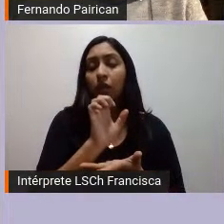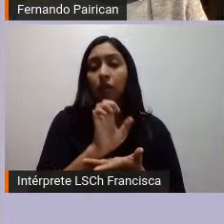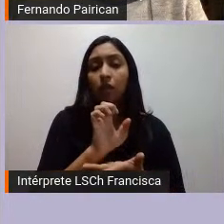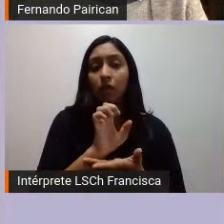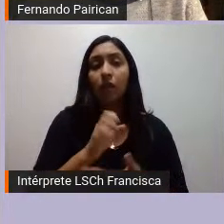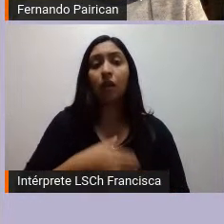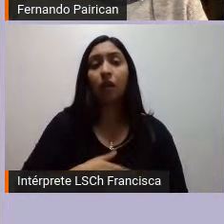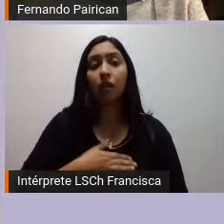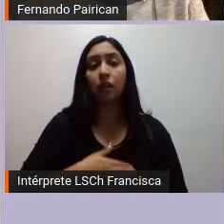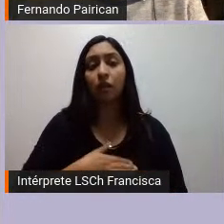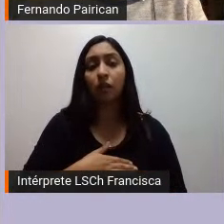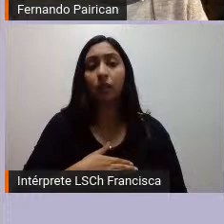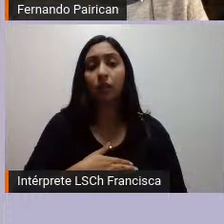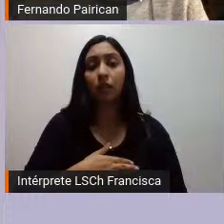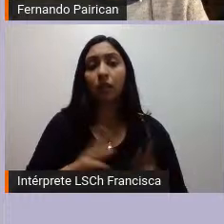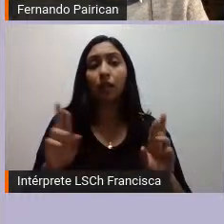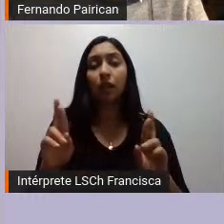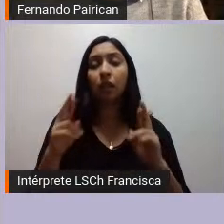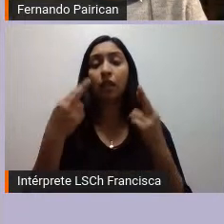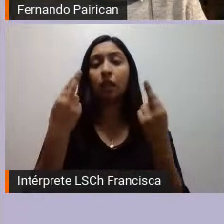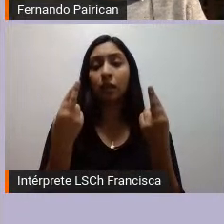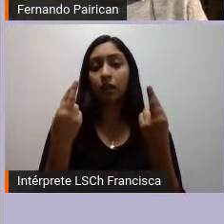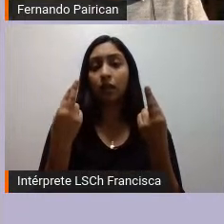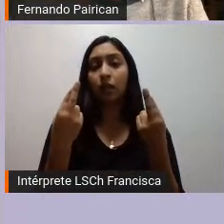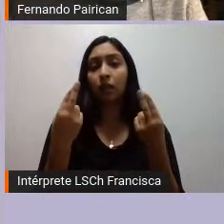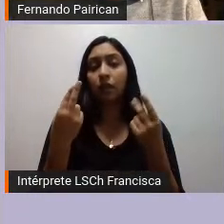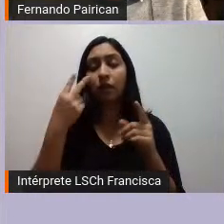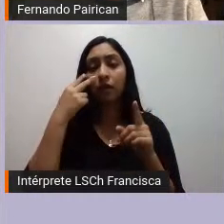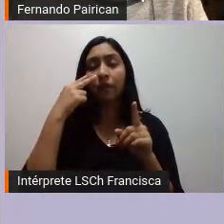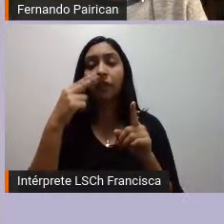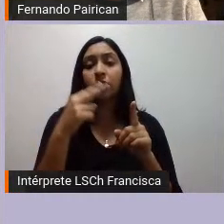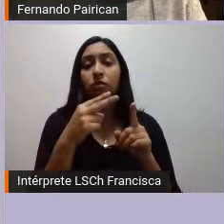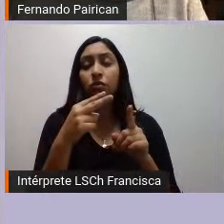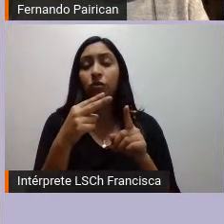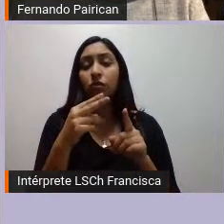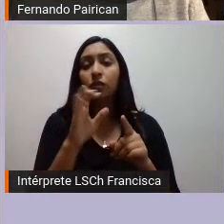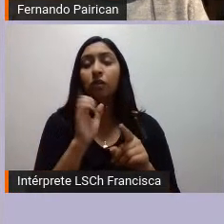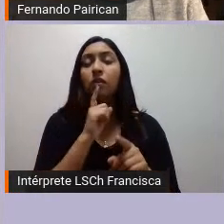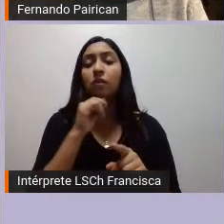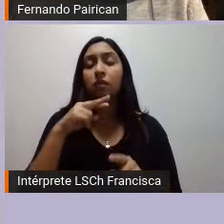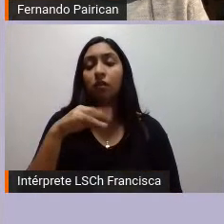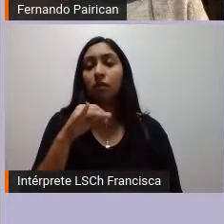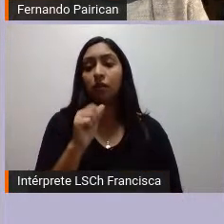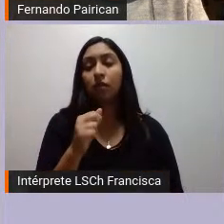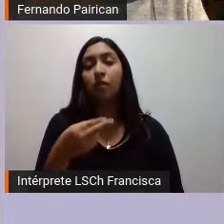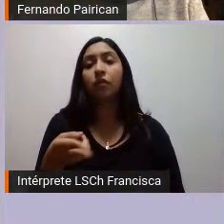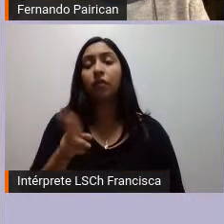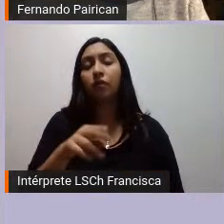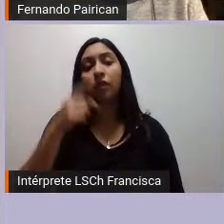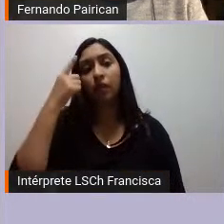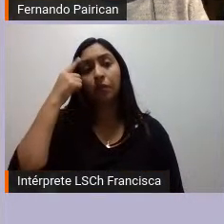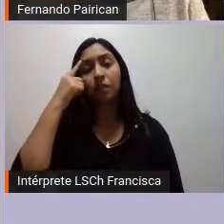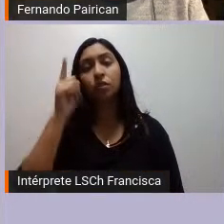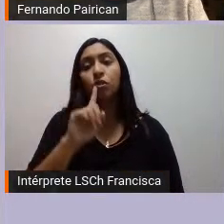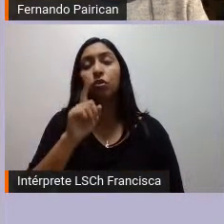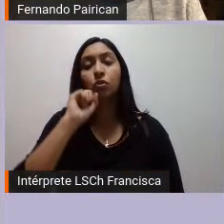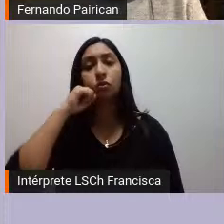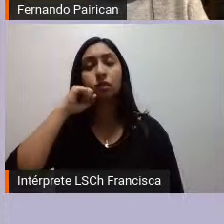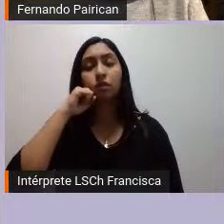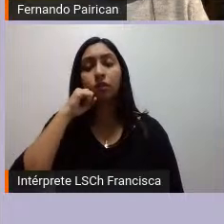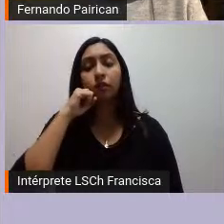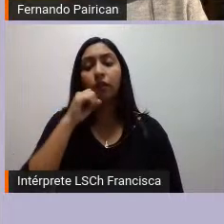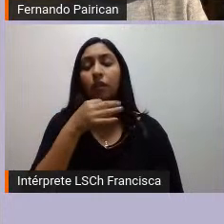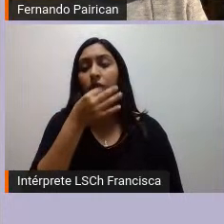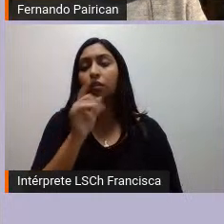o rescatar la pluralidad de visiones étnicas y culturales para repensar el estado y esto no significa negar la nación en ningún